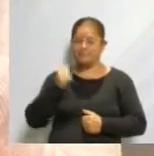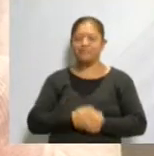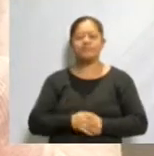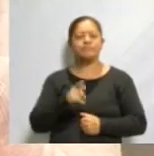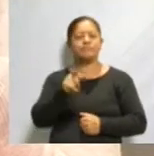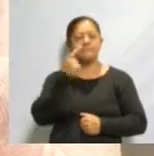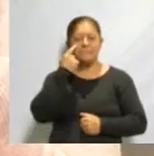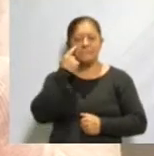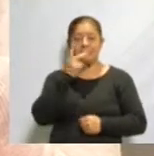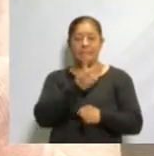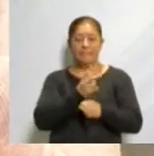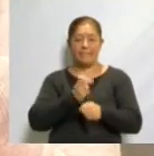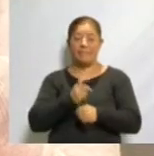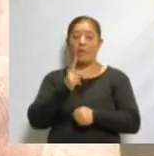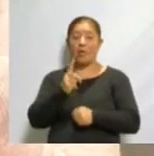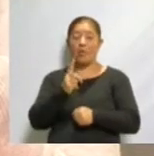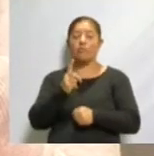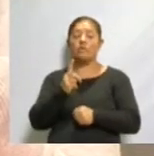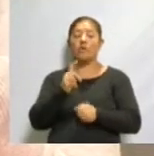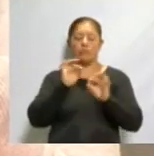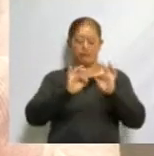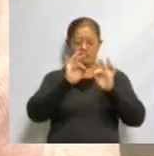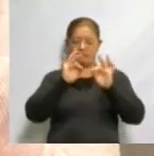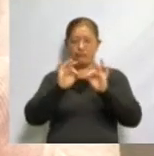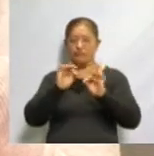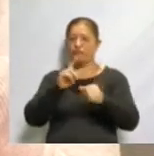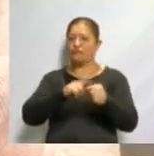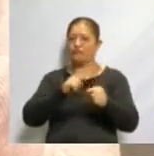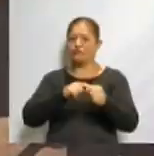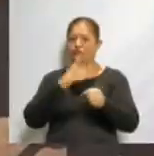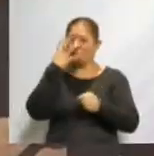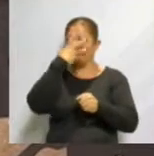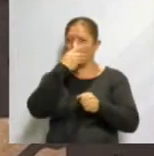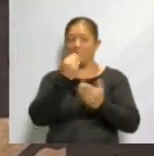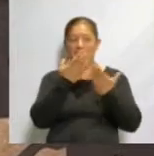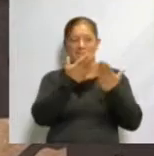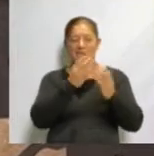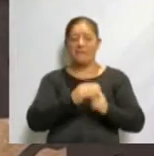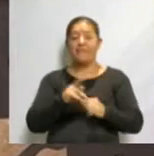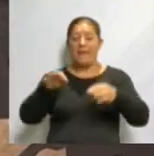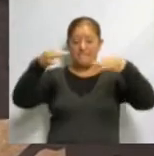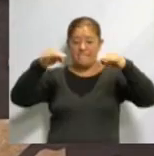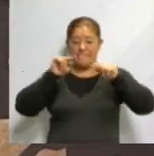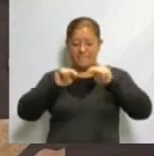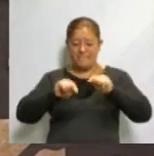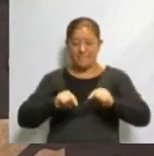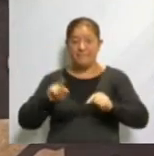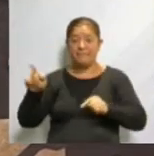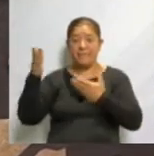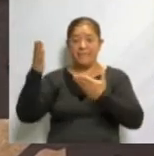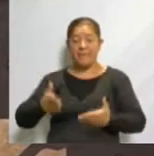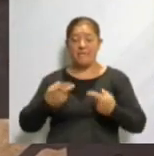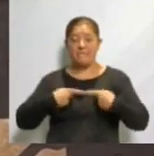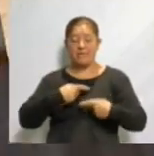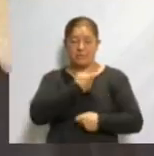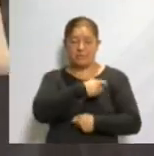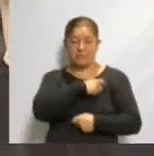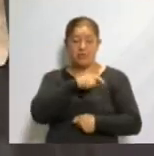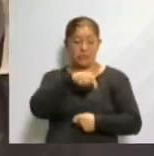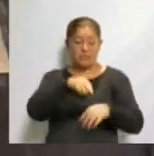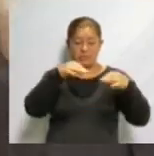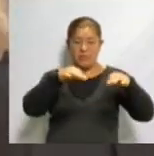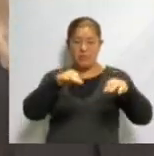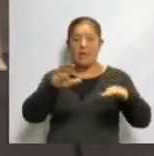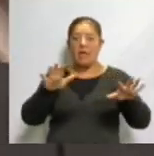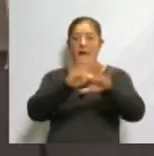pensar en uno de los elementos más coloridos de nuestras ofrendas, el papel picado. Tras la llegada de los españoles, este papel sustituyó el